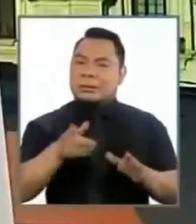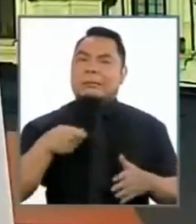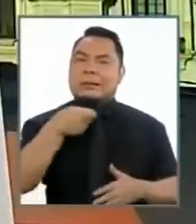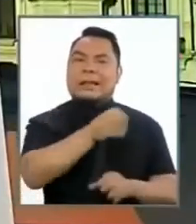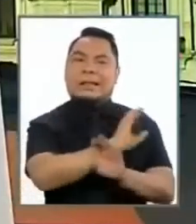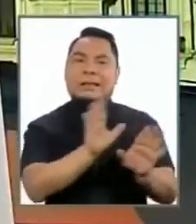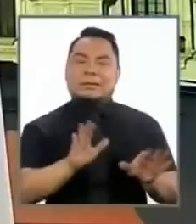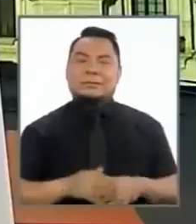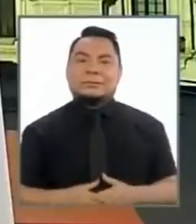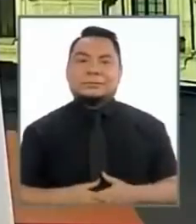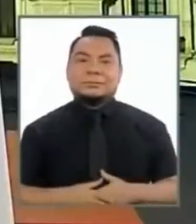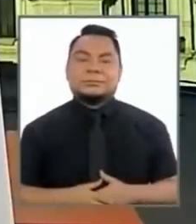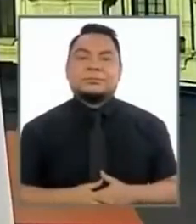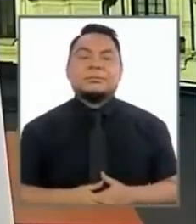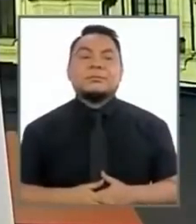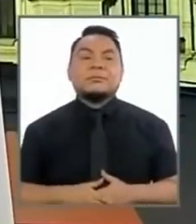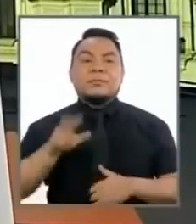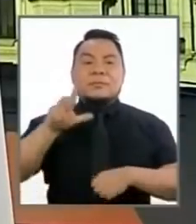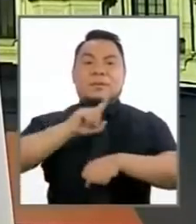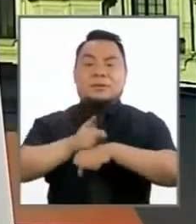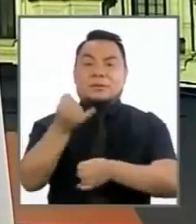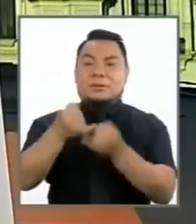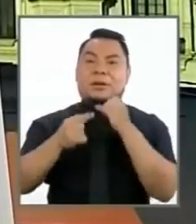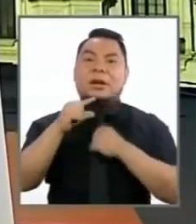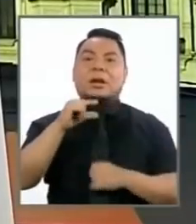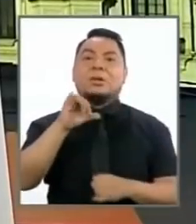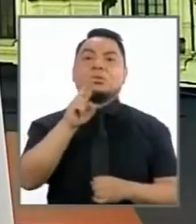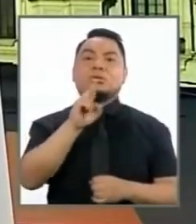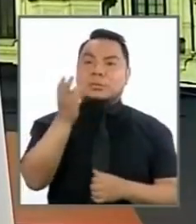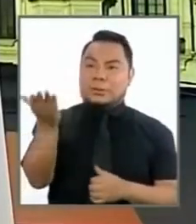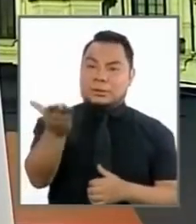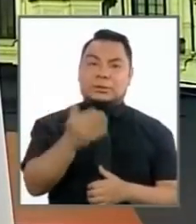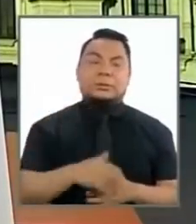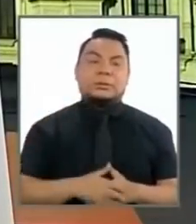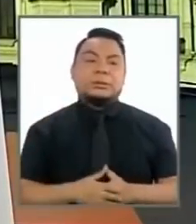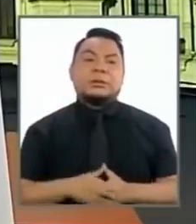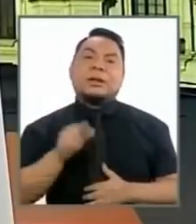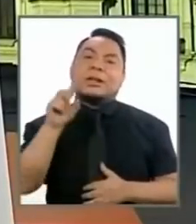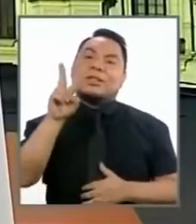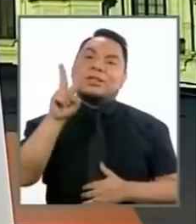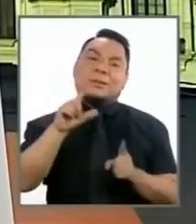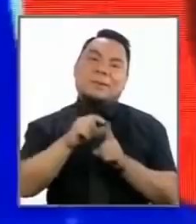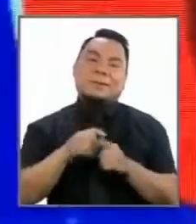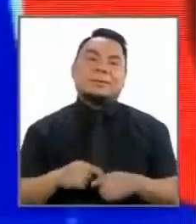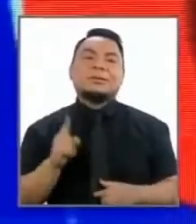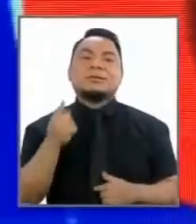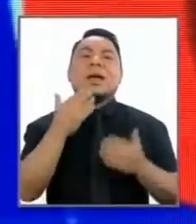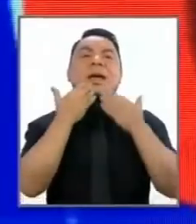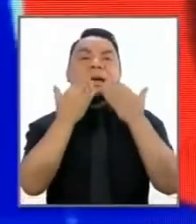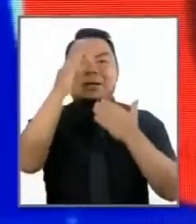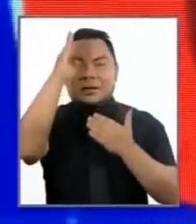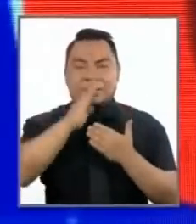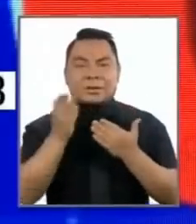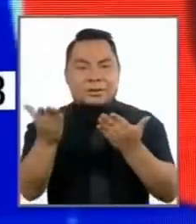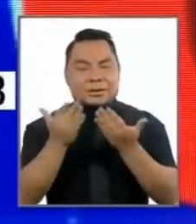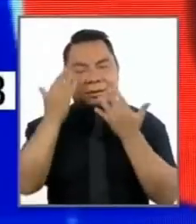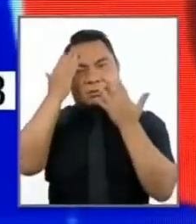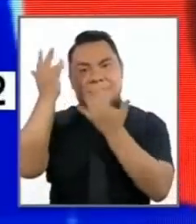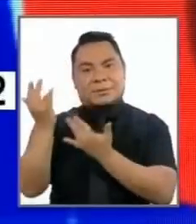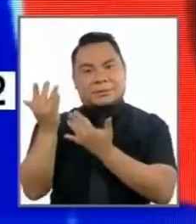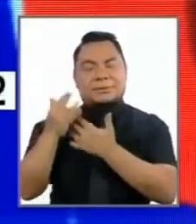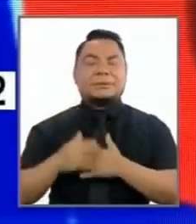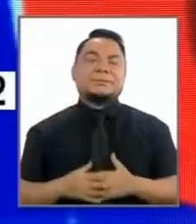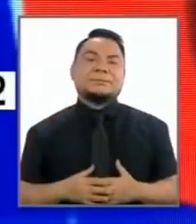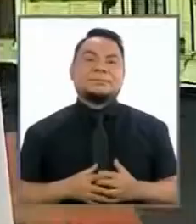cumplido tres segundos tiene el señor Guzmán tiene dos dos palabras solo dar las gracias a Dios por darles esperanza